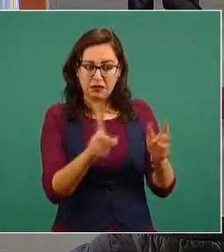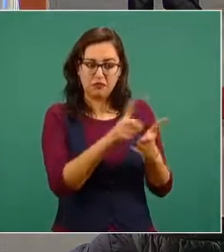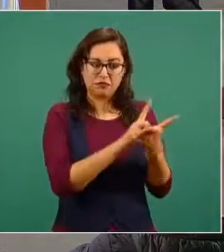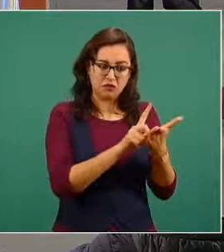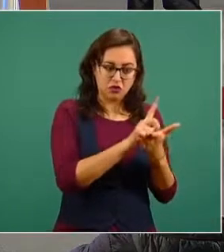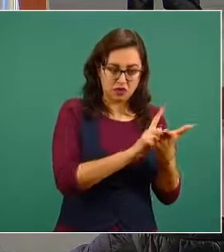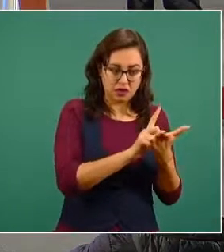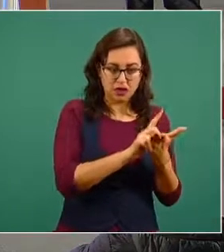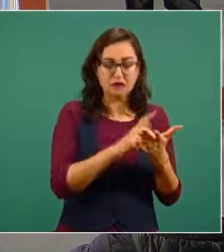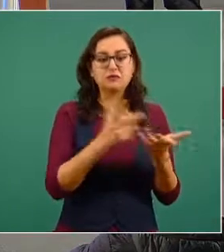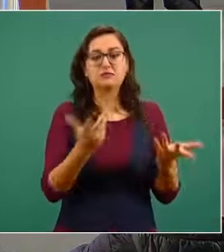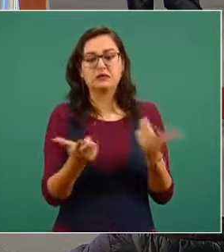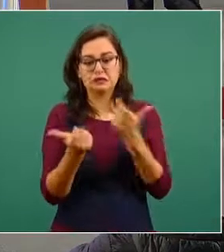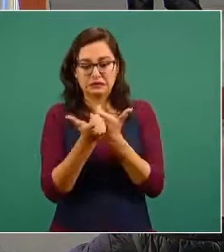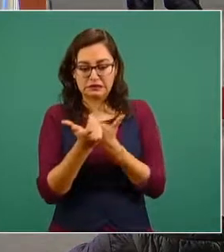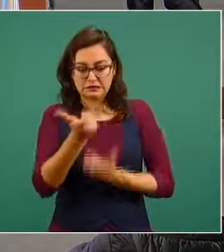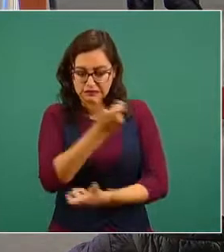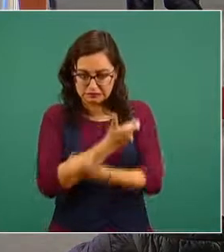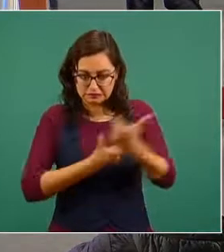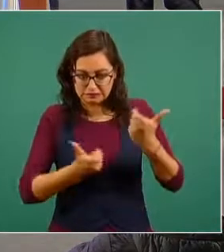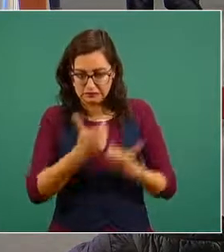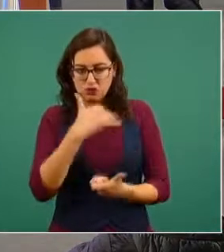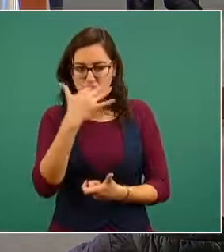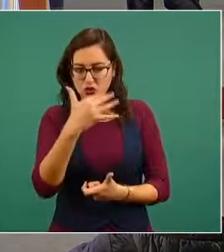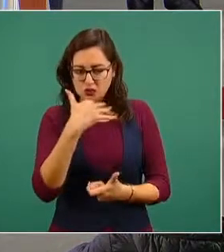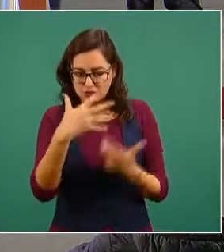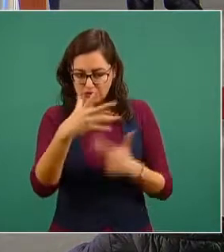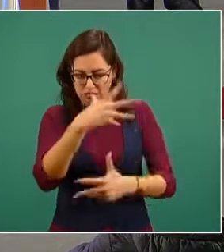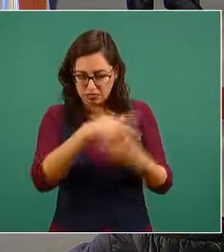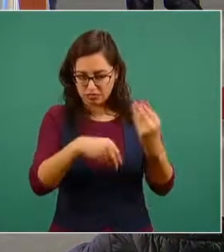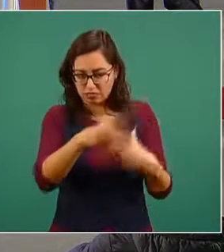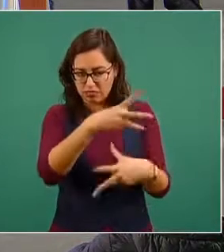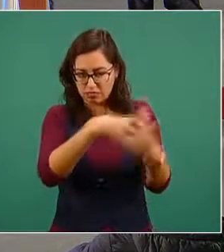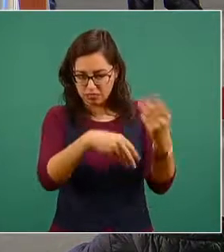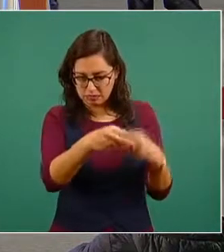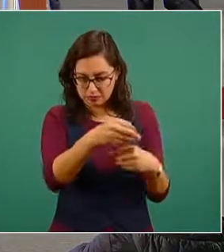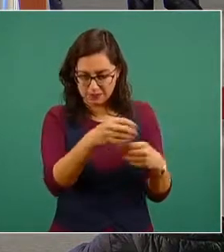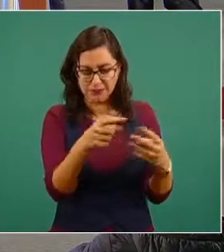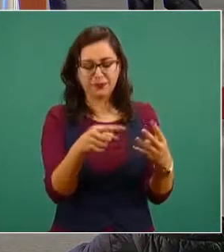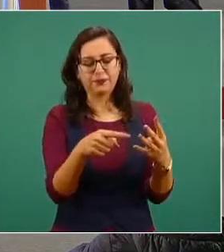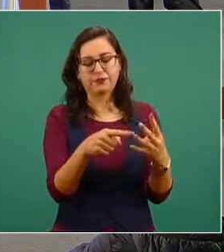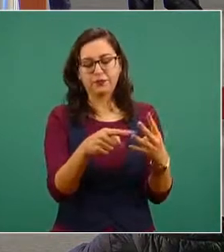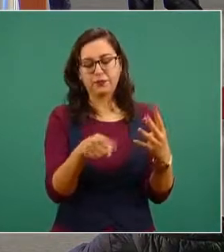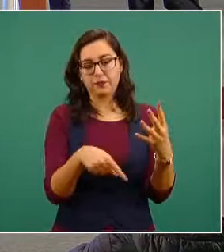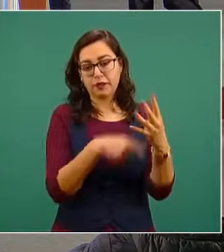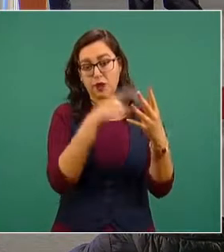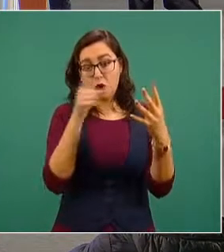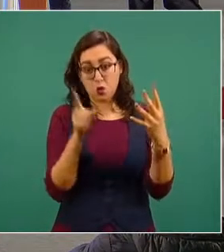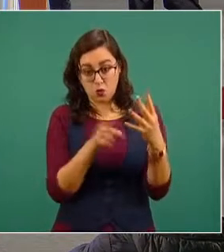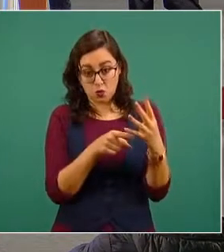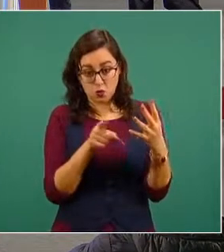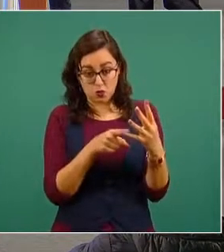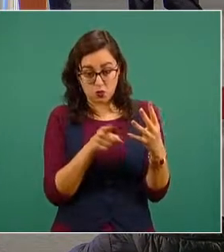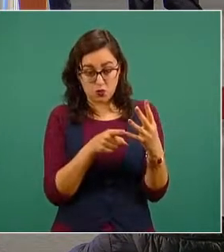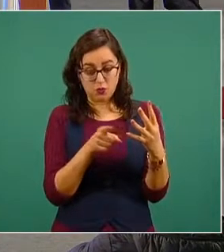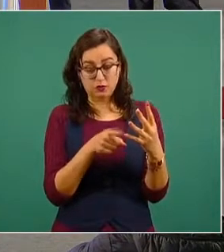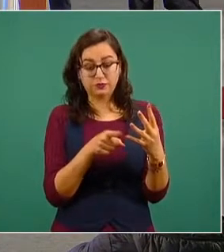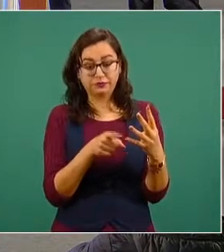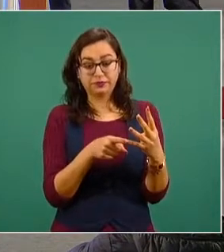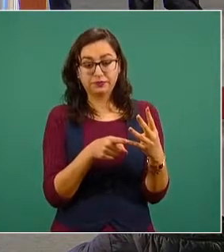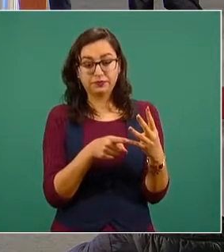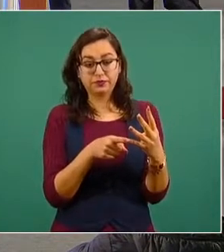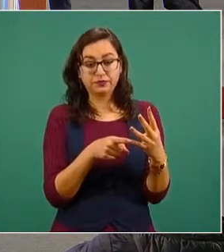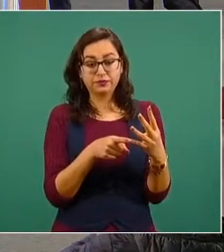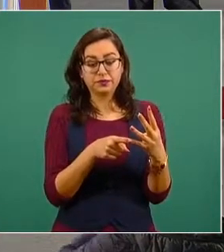dinero. Cuatro, después de cinco semanas de haber